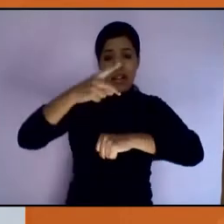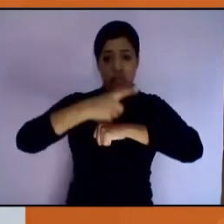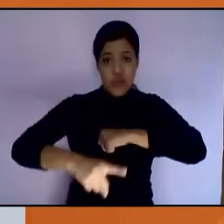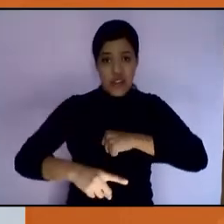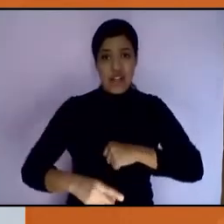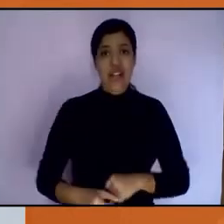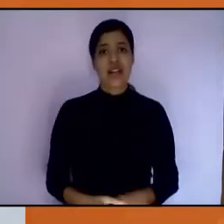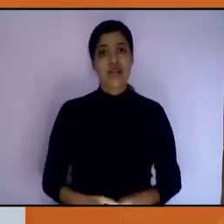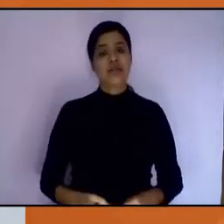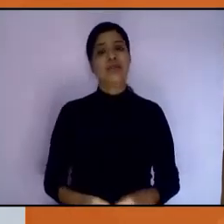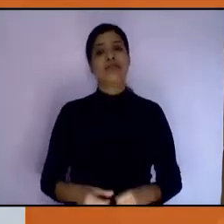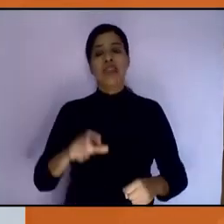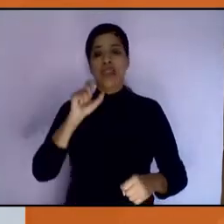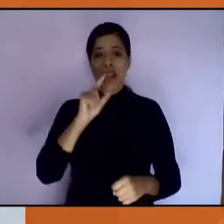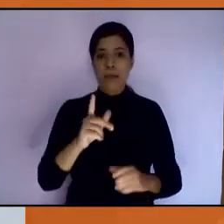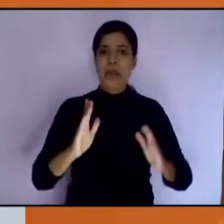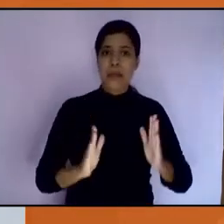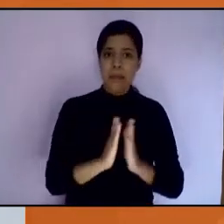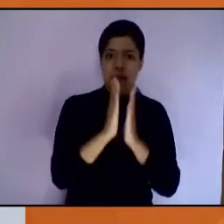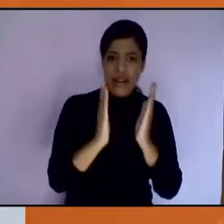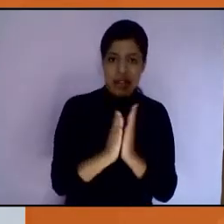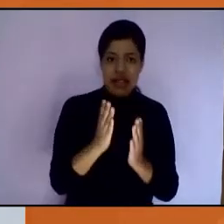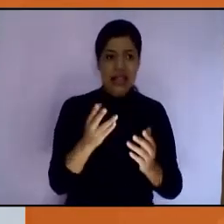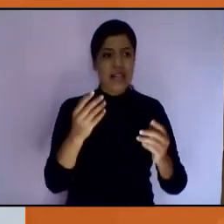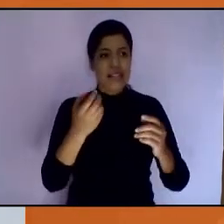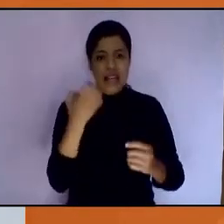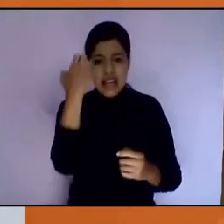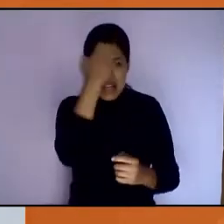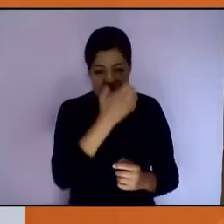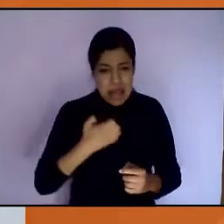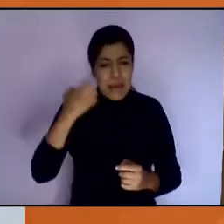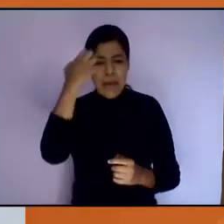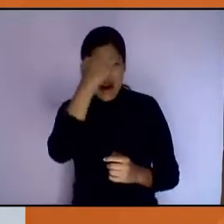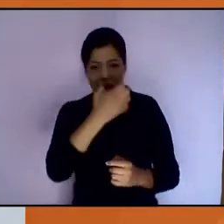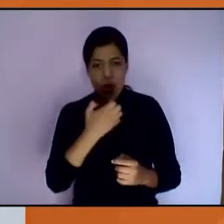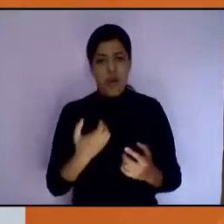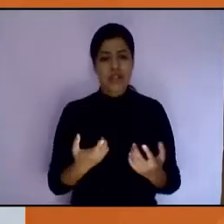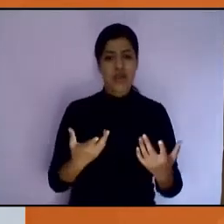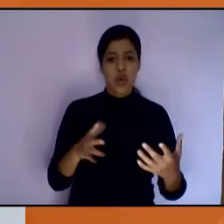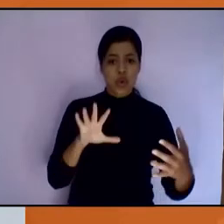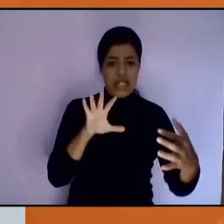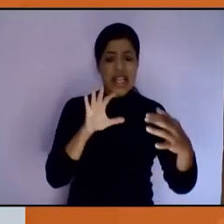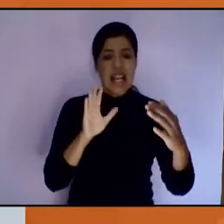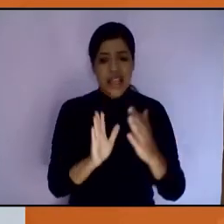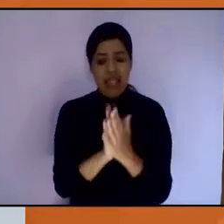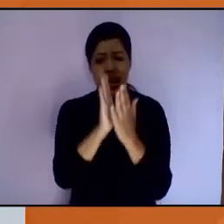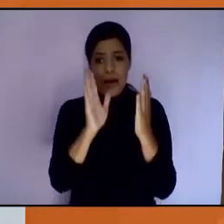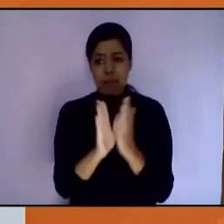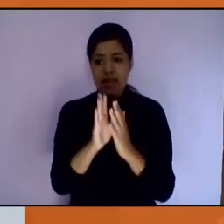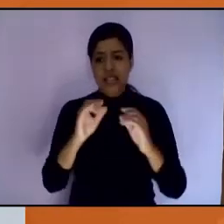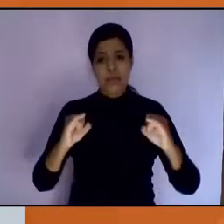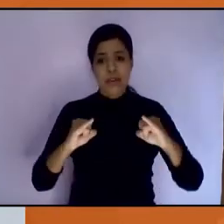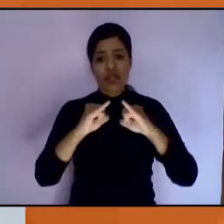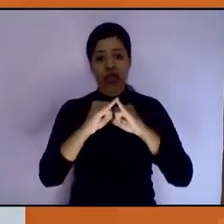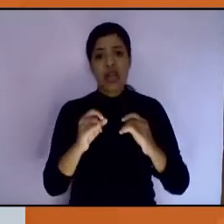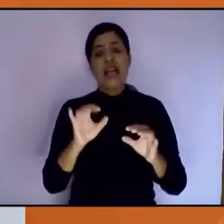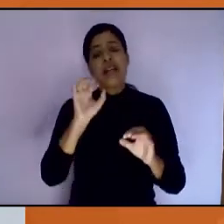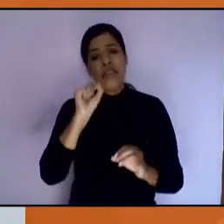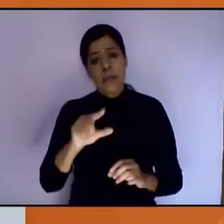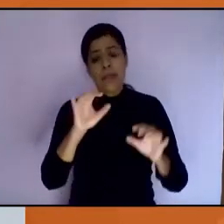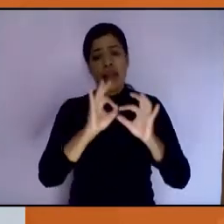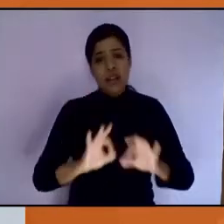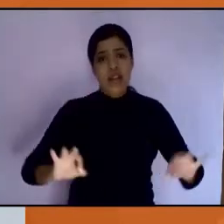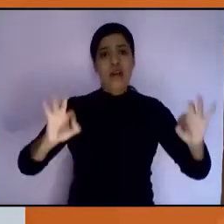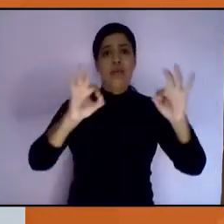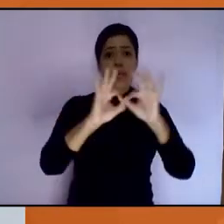Soportado de buenas prácticas, estadísticas y evaluaciones de impacto de las intervenciones y, por último y no menos importante,